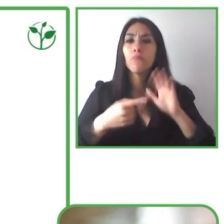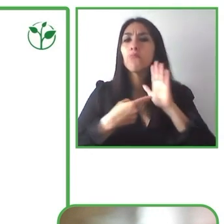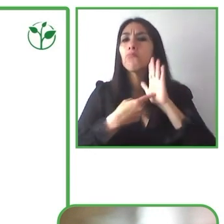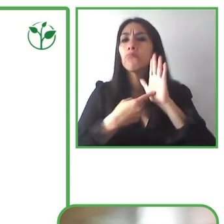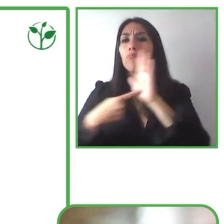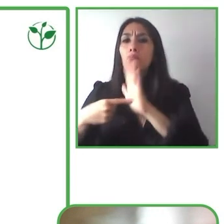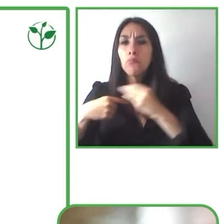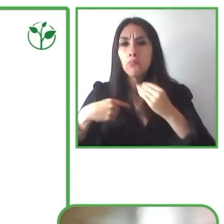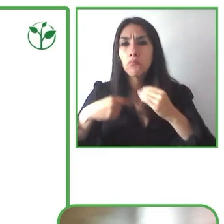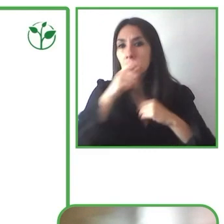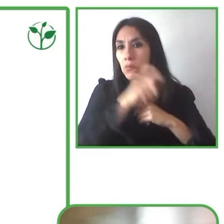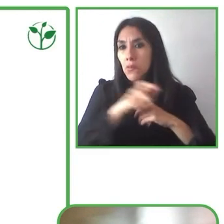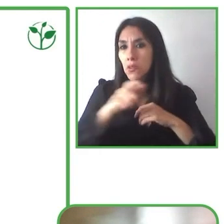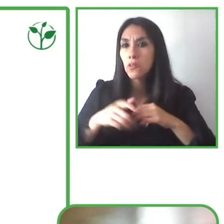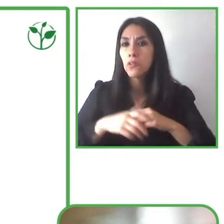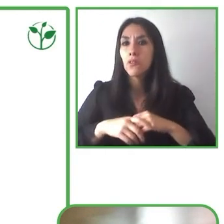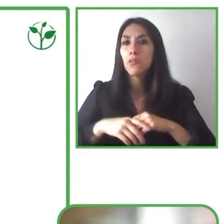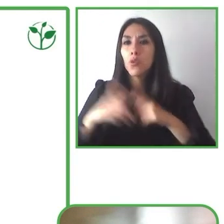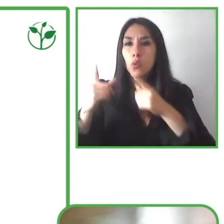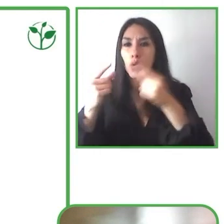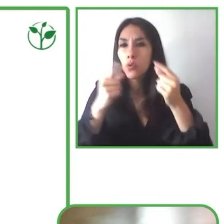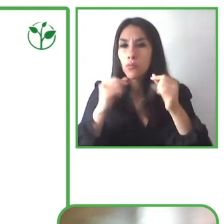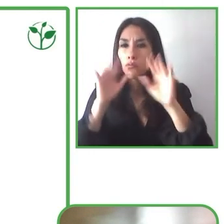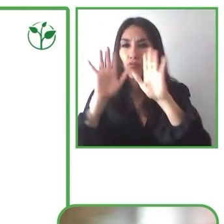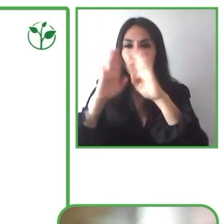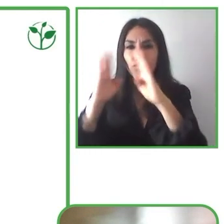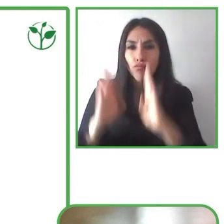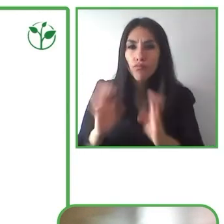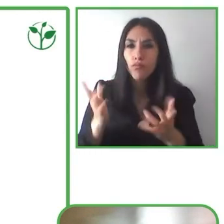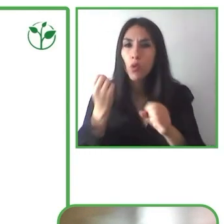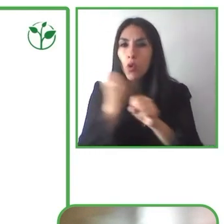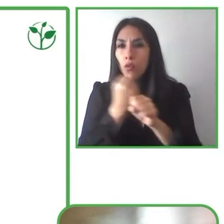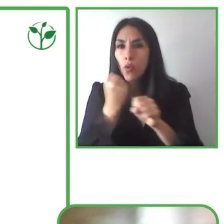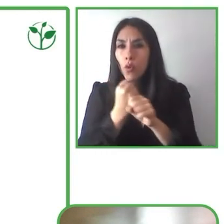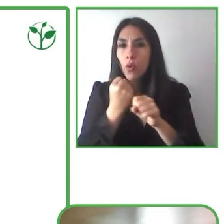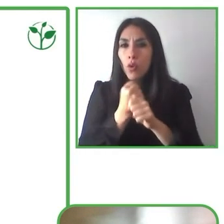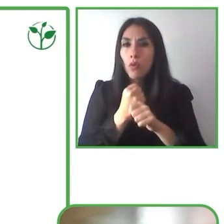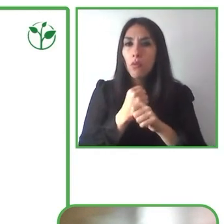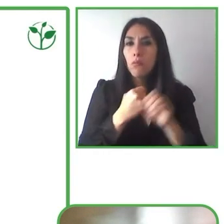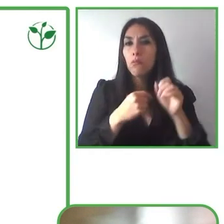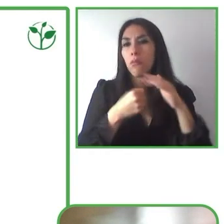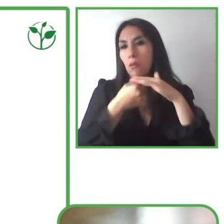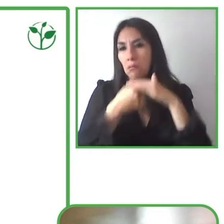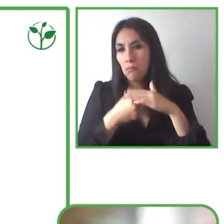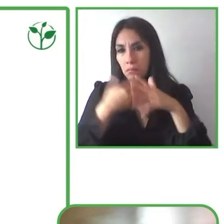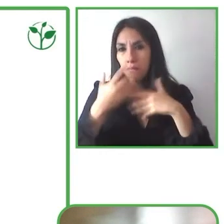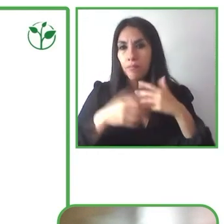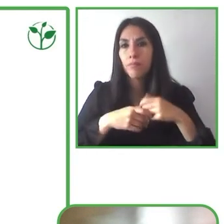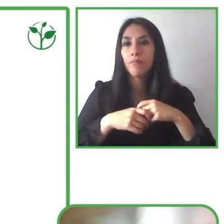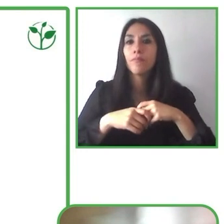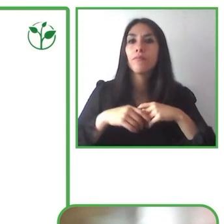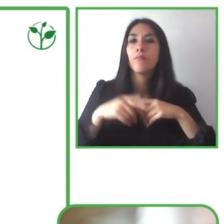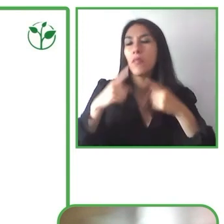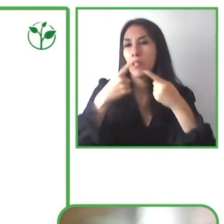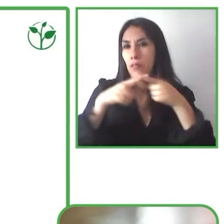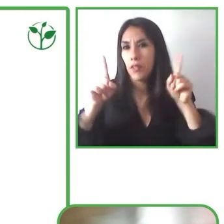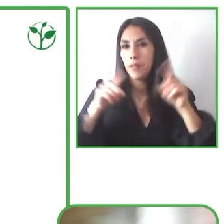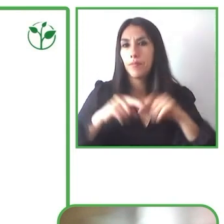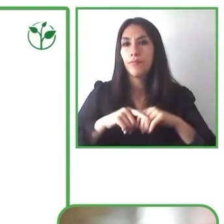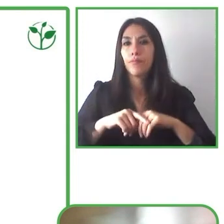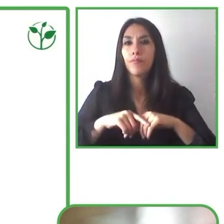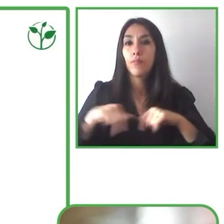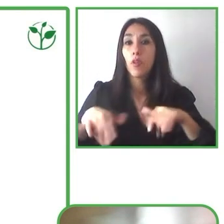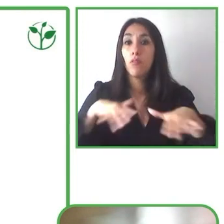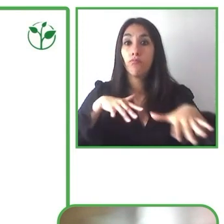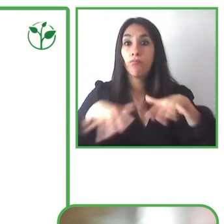y sin discapacidad, sin distinción, y alrededor de la cual se van a desarrollar una serie de actividades paralelas en las que englobamos ciclos de